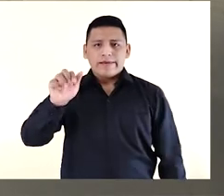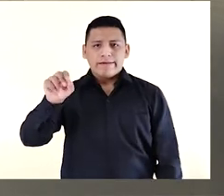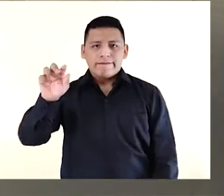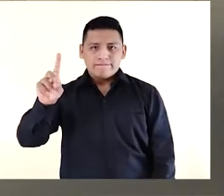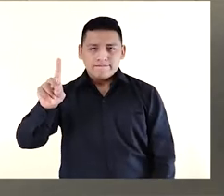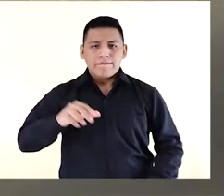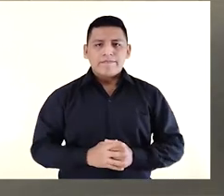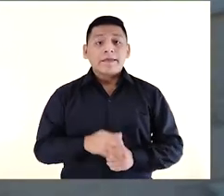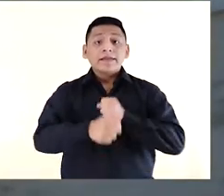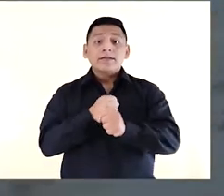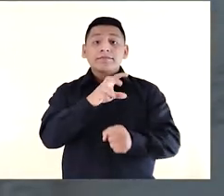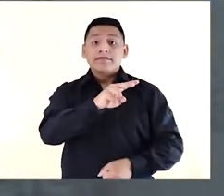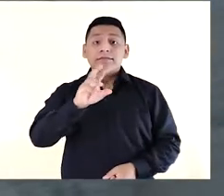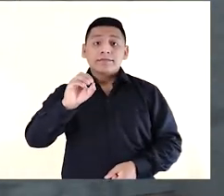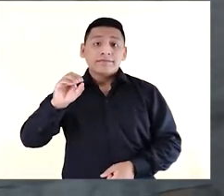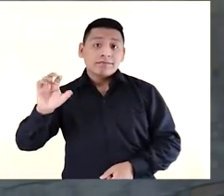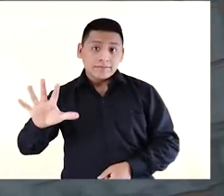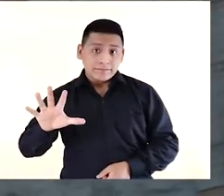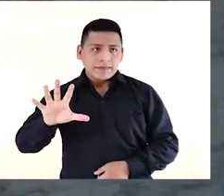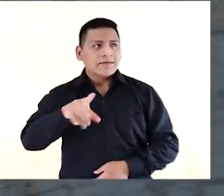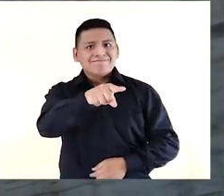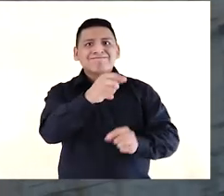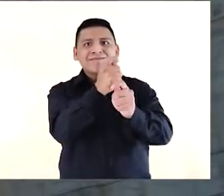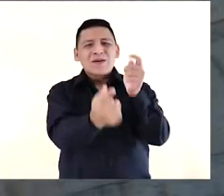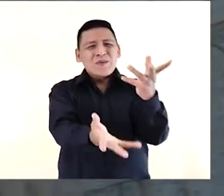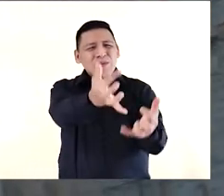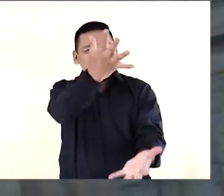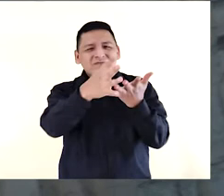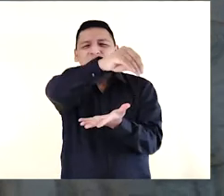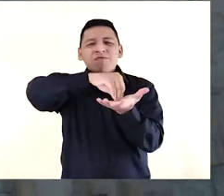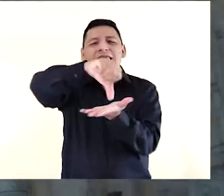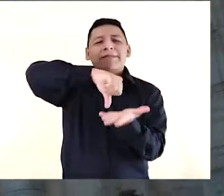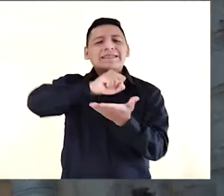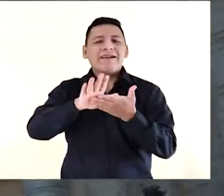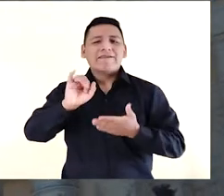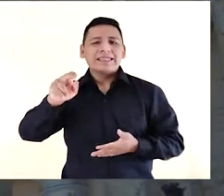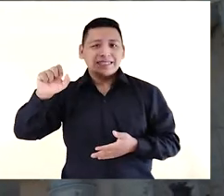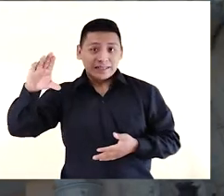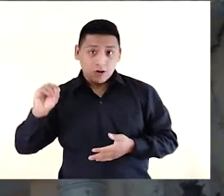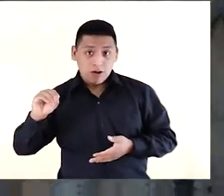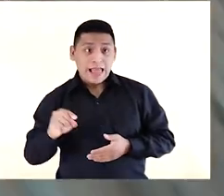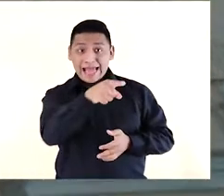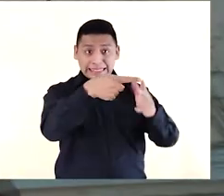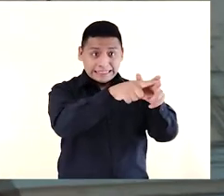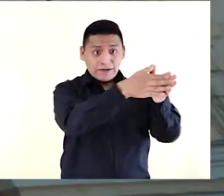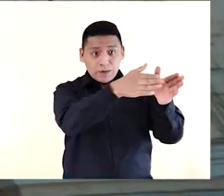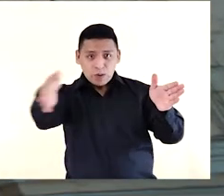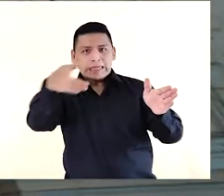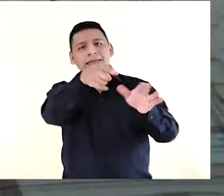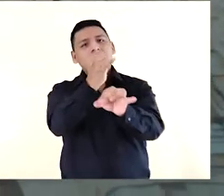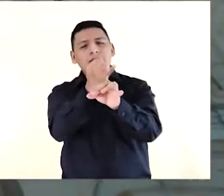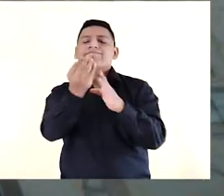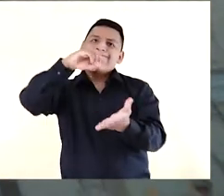Iglesia de la Soledad En el año 2005 se incendió este templo ubicado en la plazuela de San Francisco. Sin embargo, a raíz